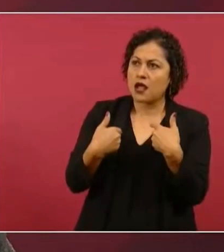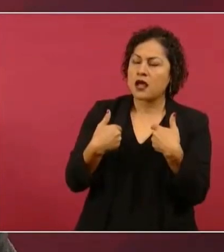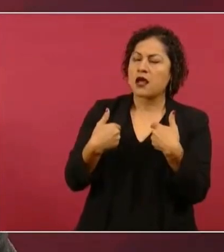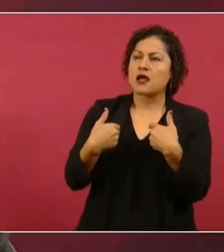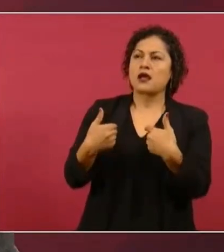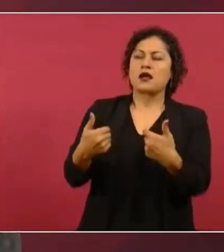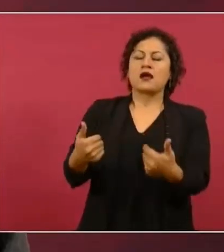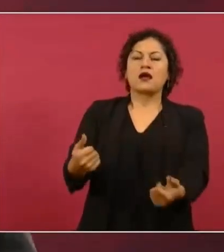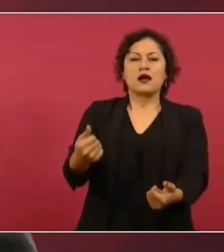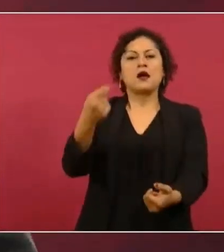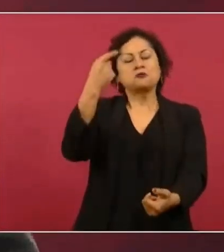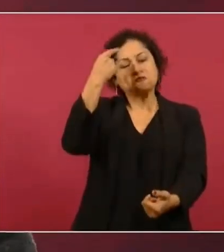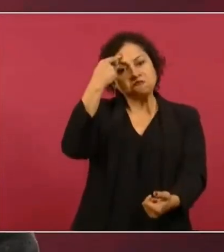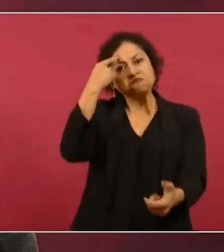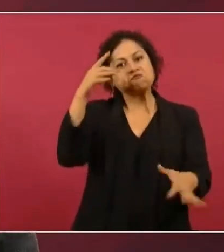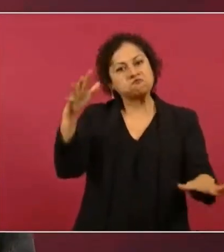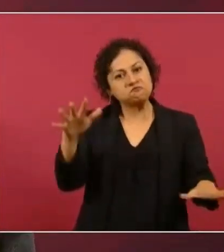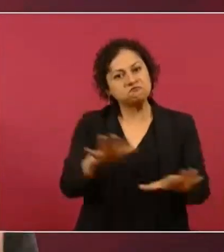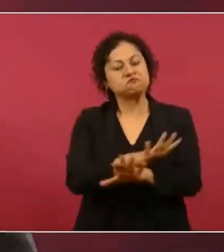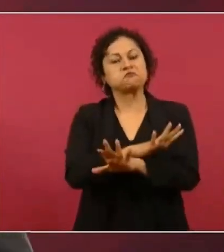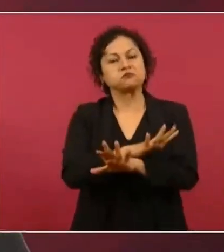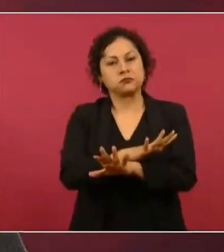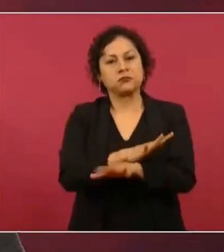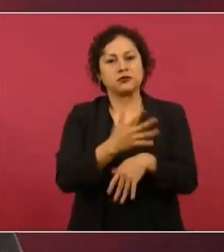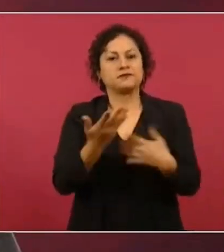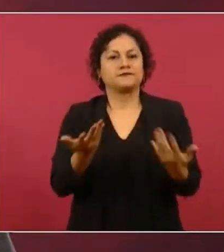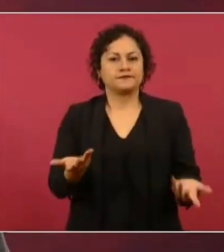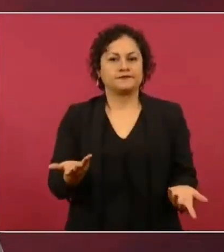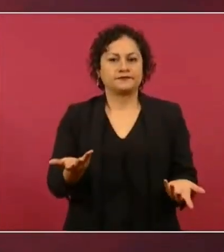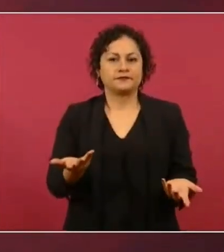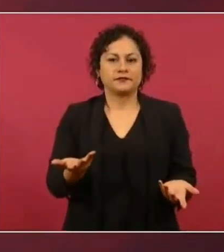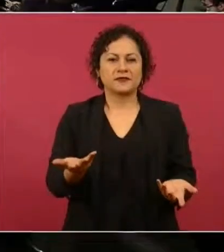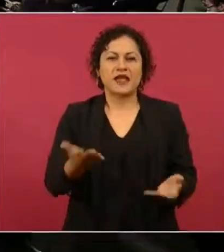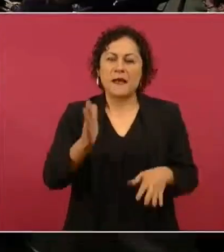y sobre todo ir informando a los jóvenes,